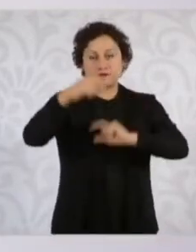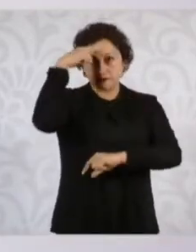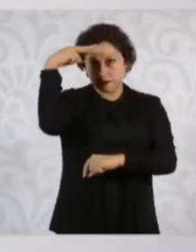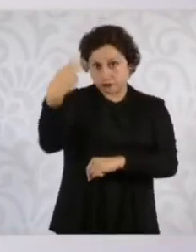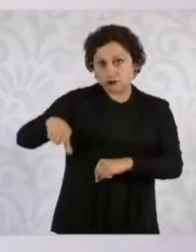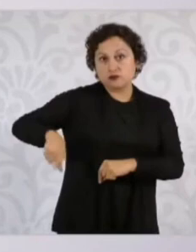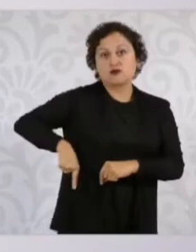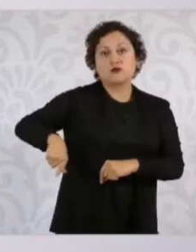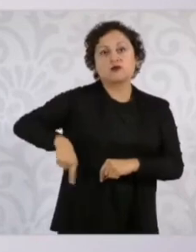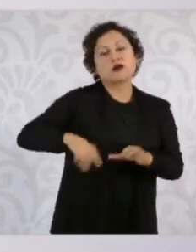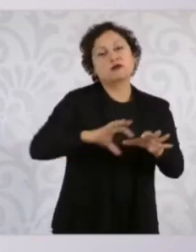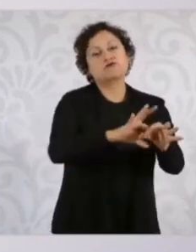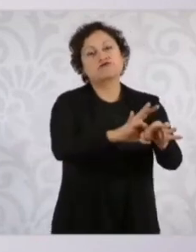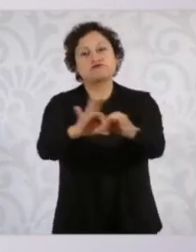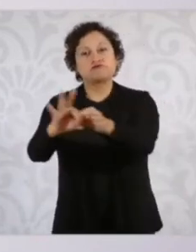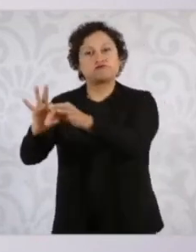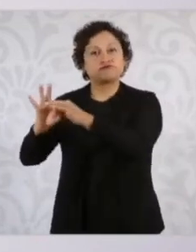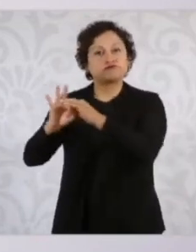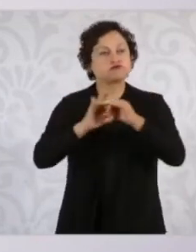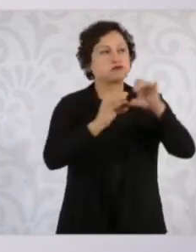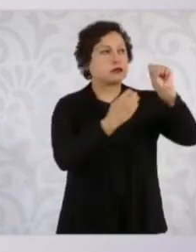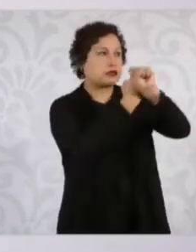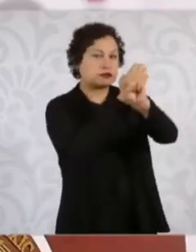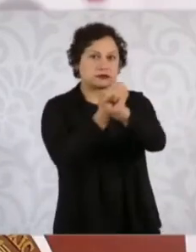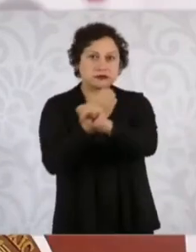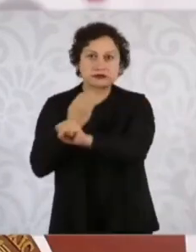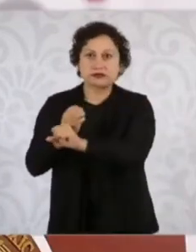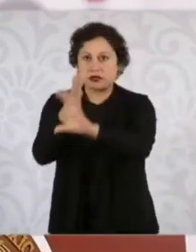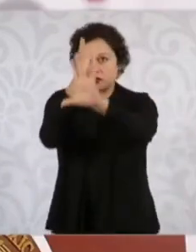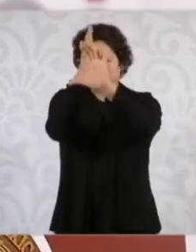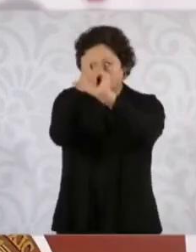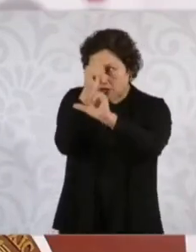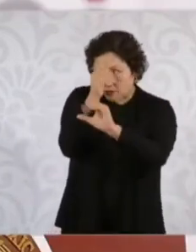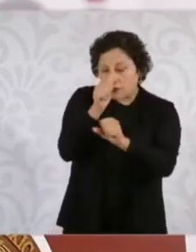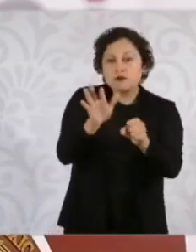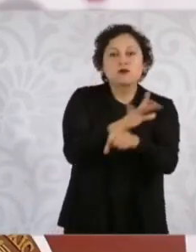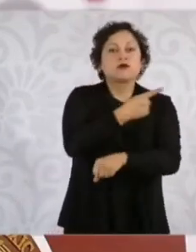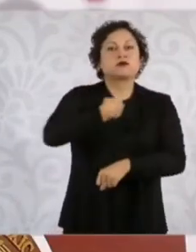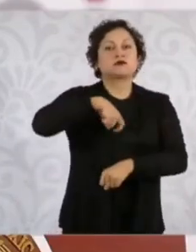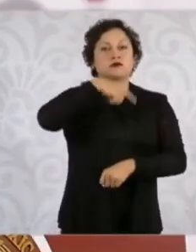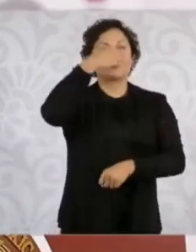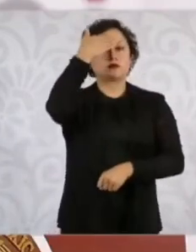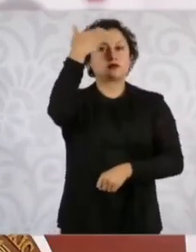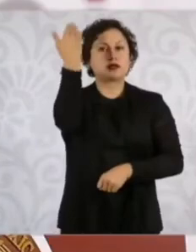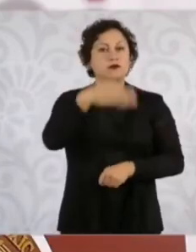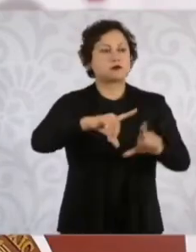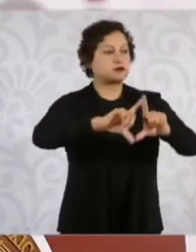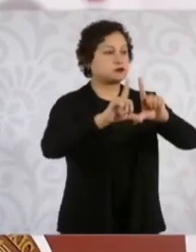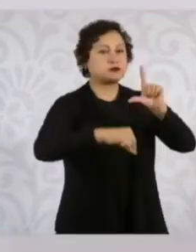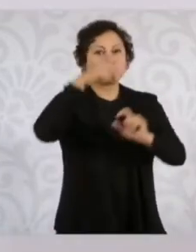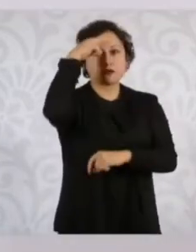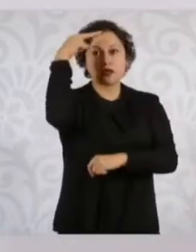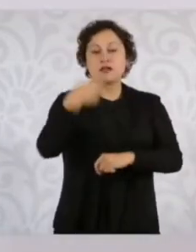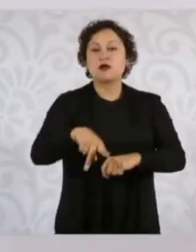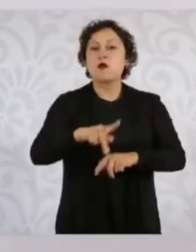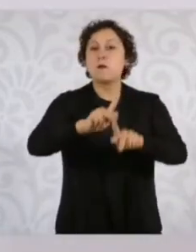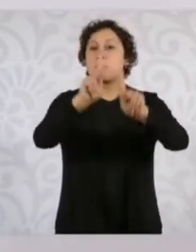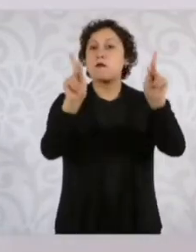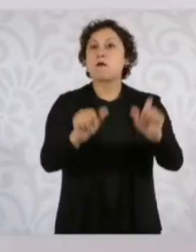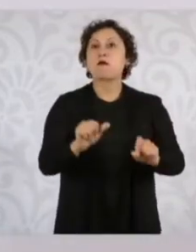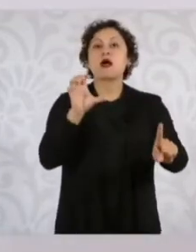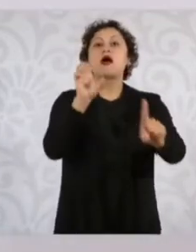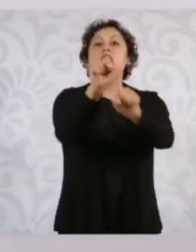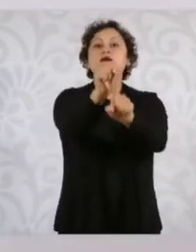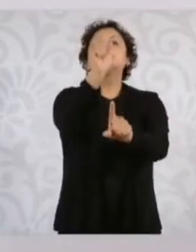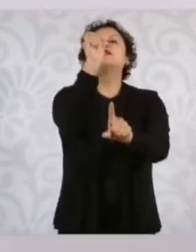con todas las entidades federativas porque estamos convencidos de que para lograr una paz duradera en el país debemos asumir que la seguridad